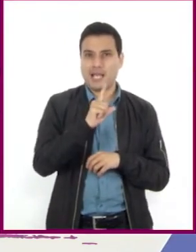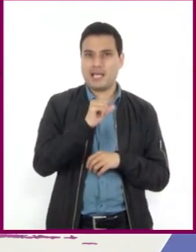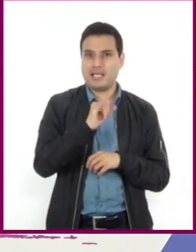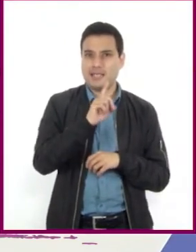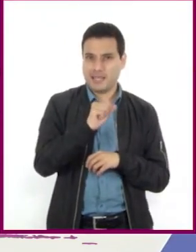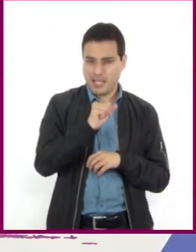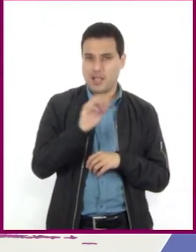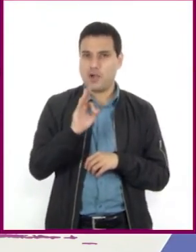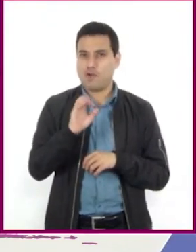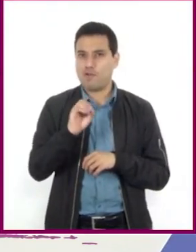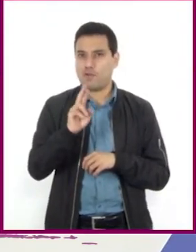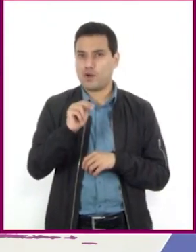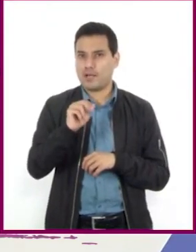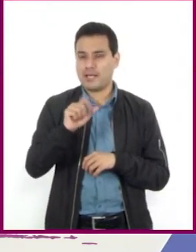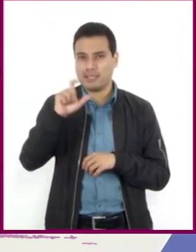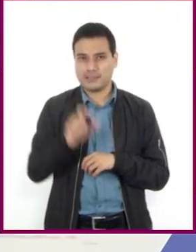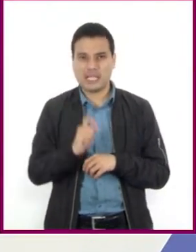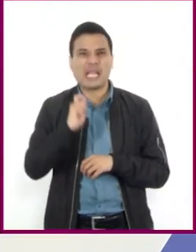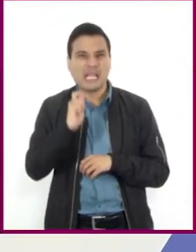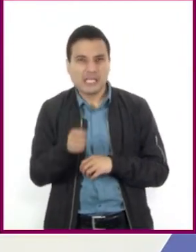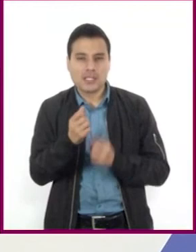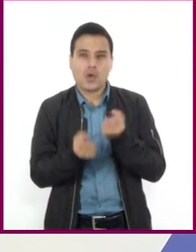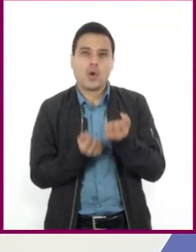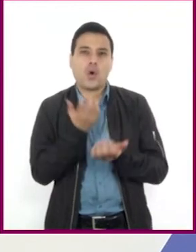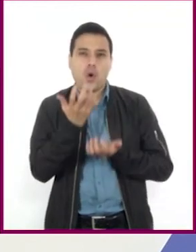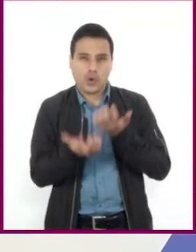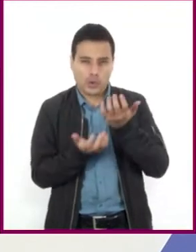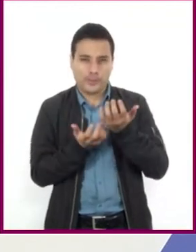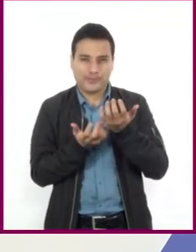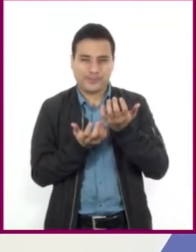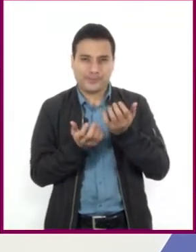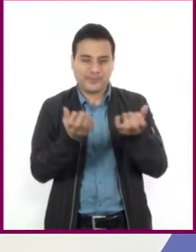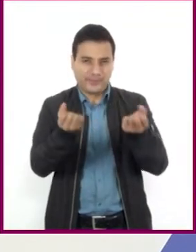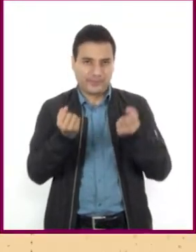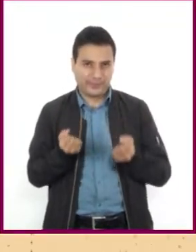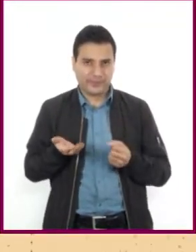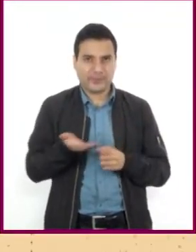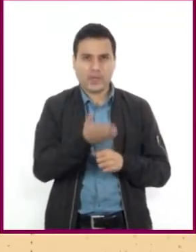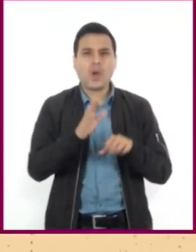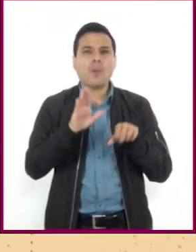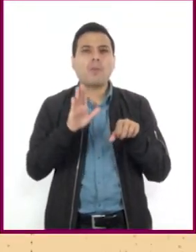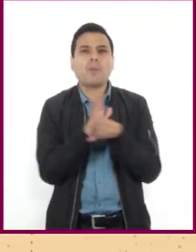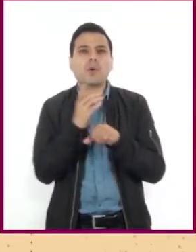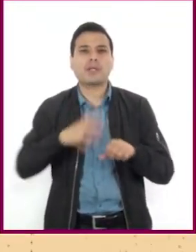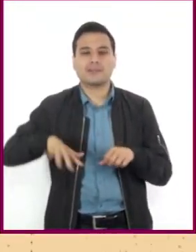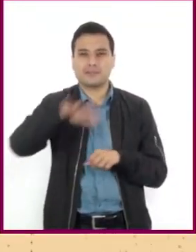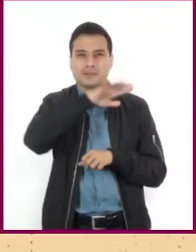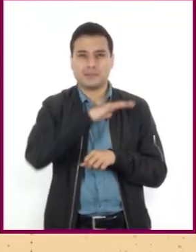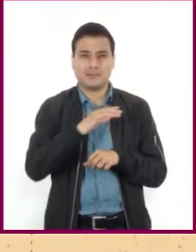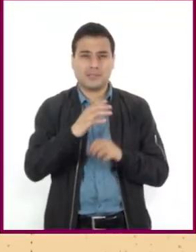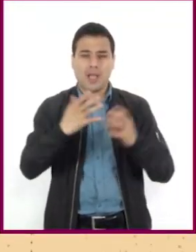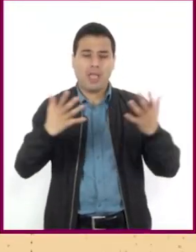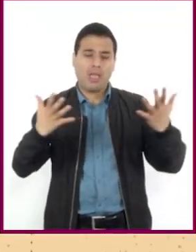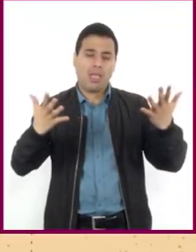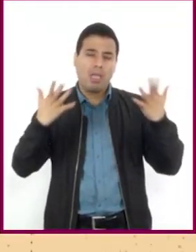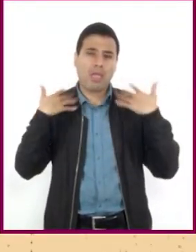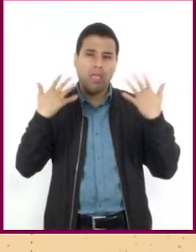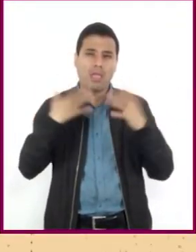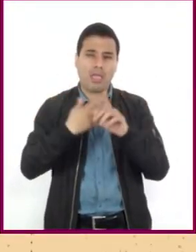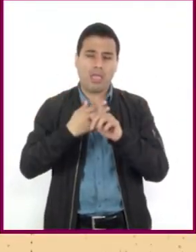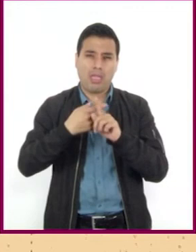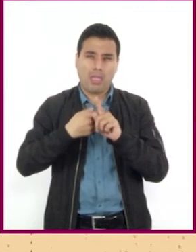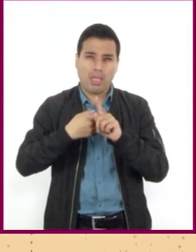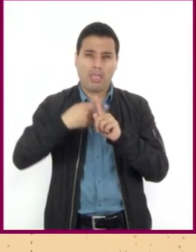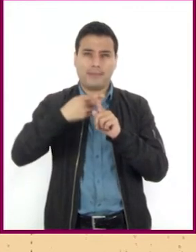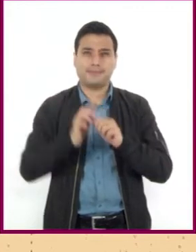significa horno caliente, en virtud del clima caluroso del lugar. Y es que, por su latitud,